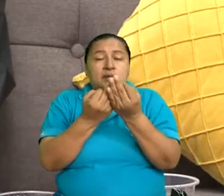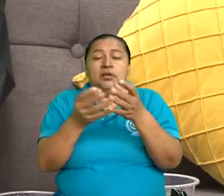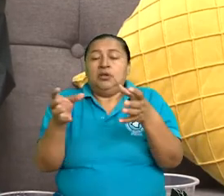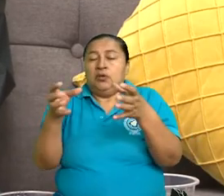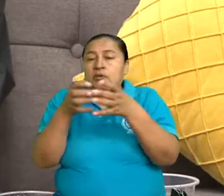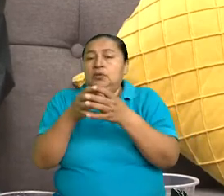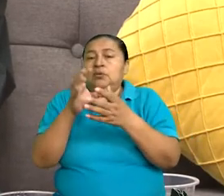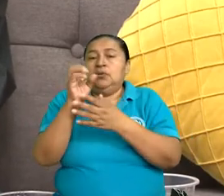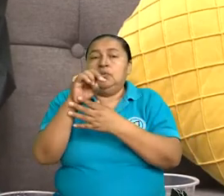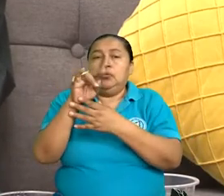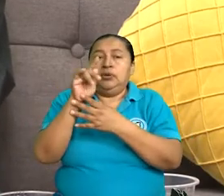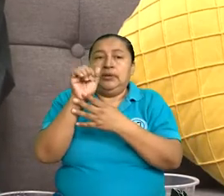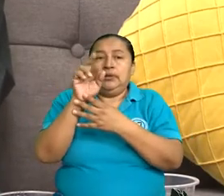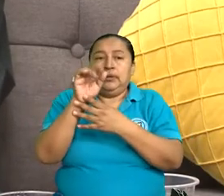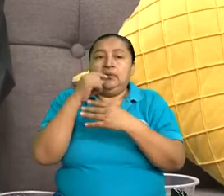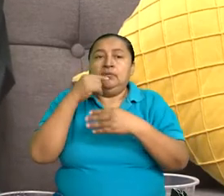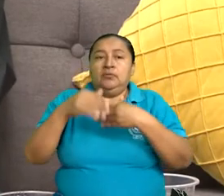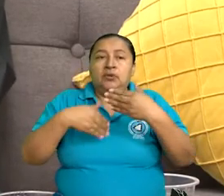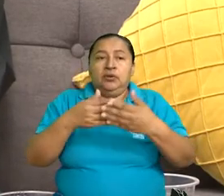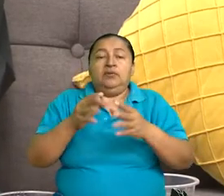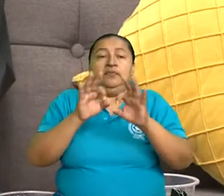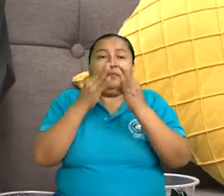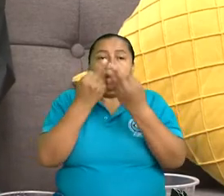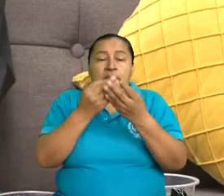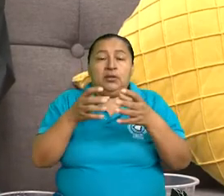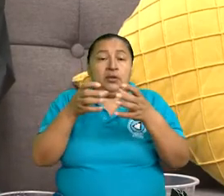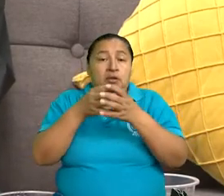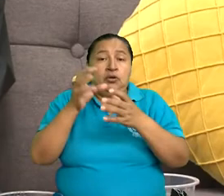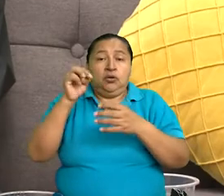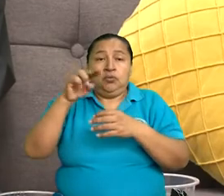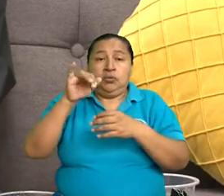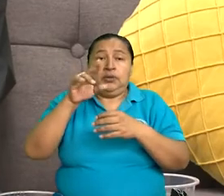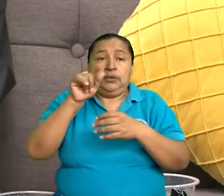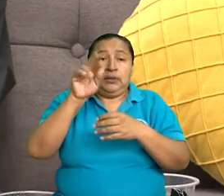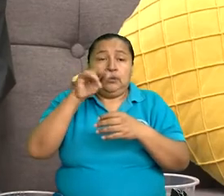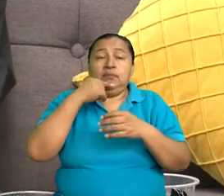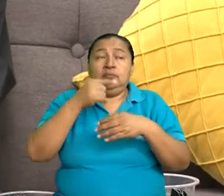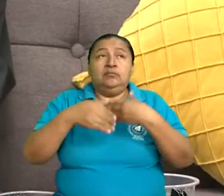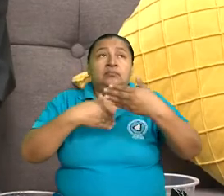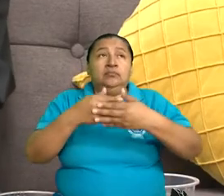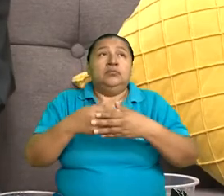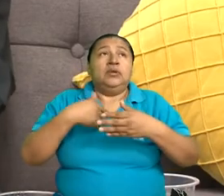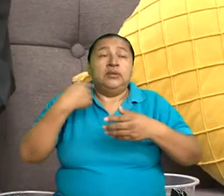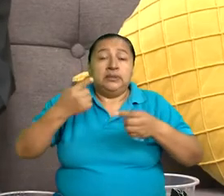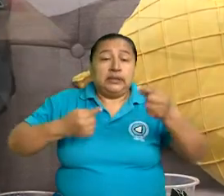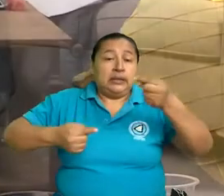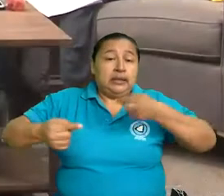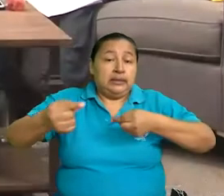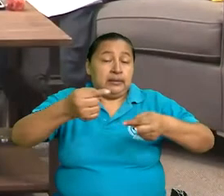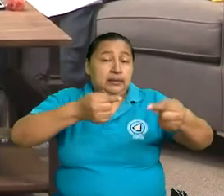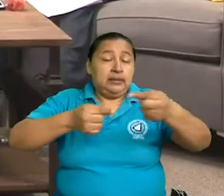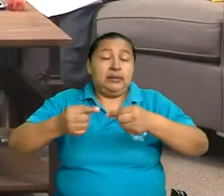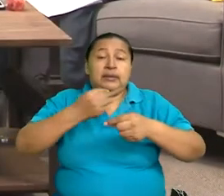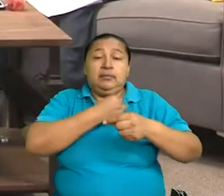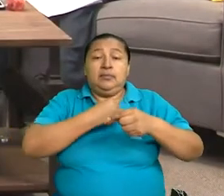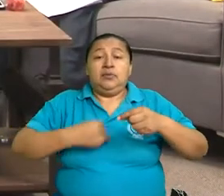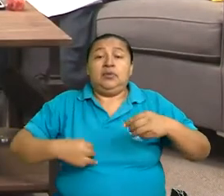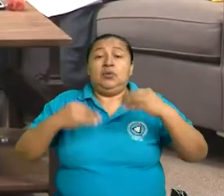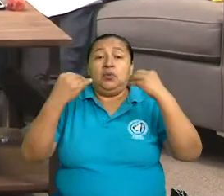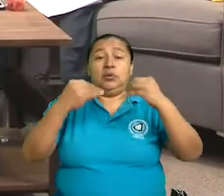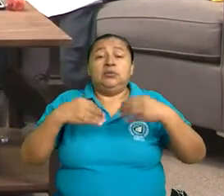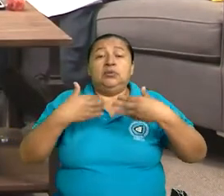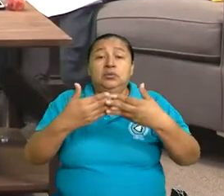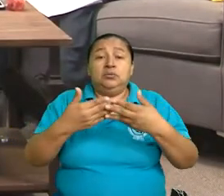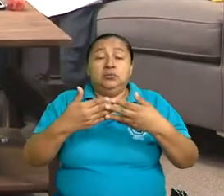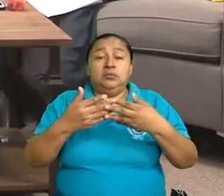comunitario. Familiar y comunitario. Entonces, esa estrategia del Ministerio de Educación, en donde